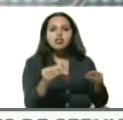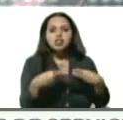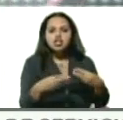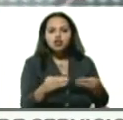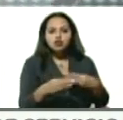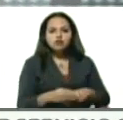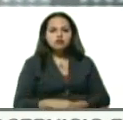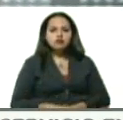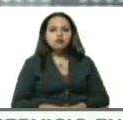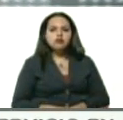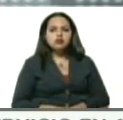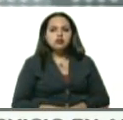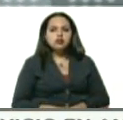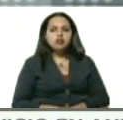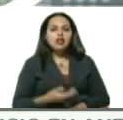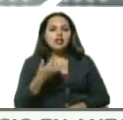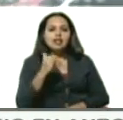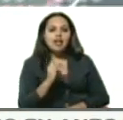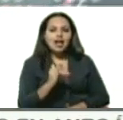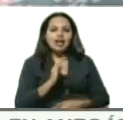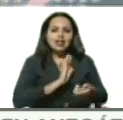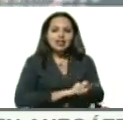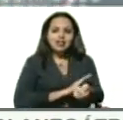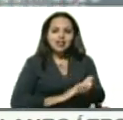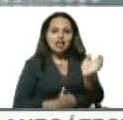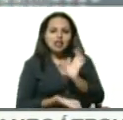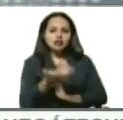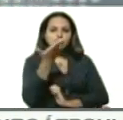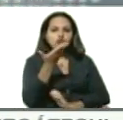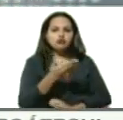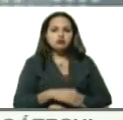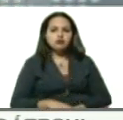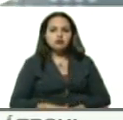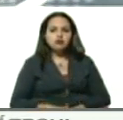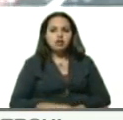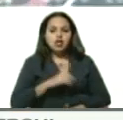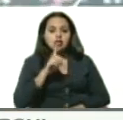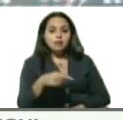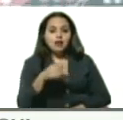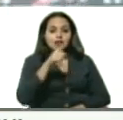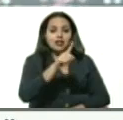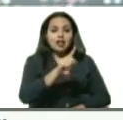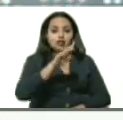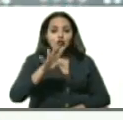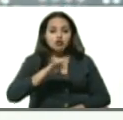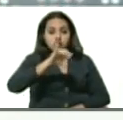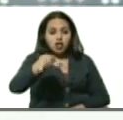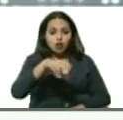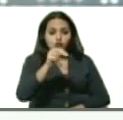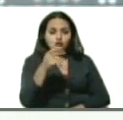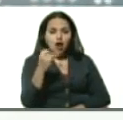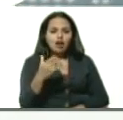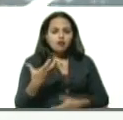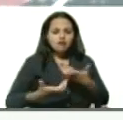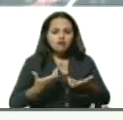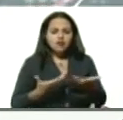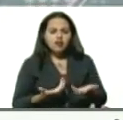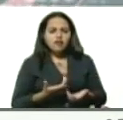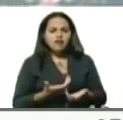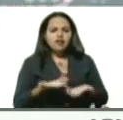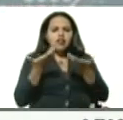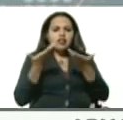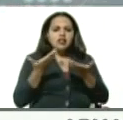antecedentes de hipertensión arterial. El 14 de junio presentó fiebre, escalofríos, dolores